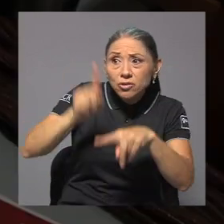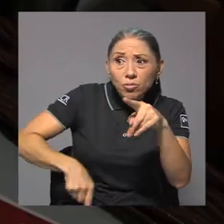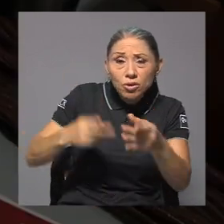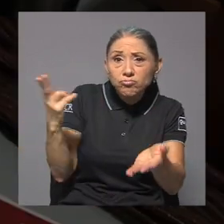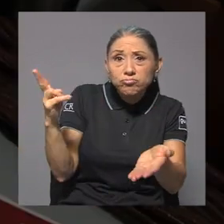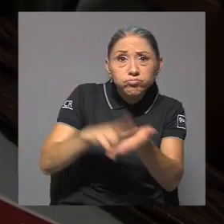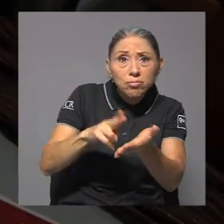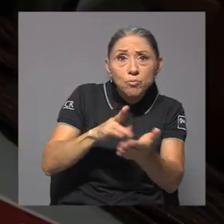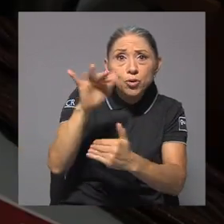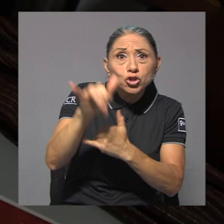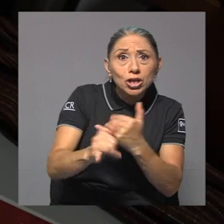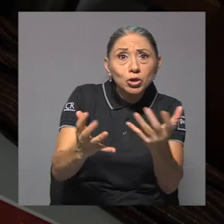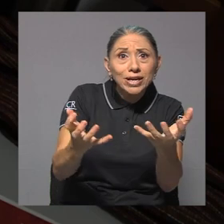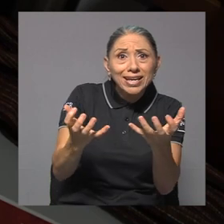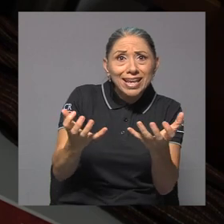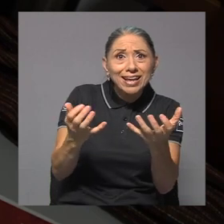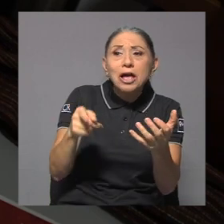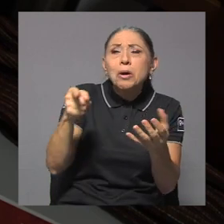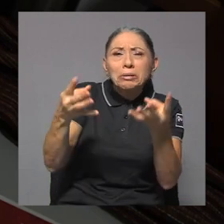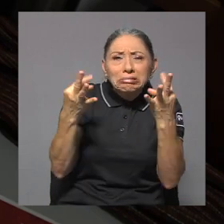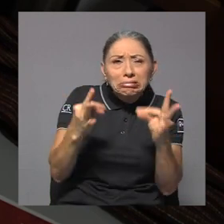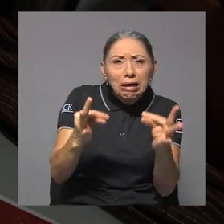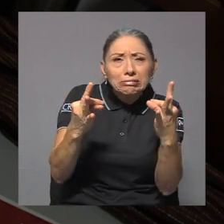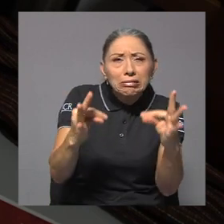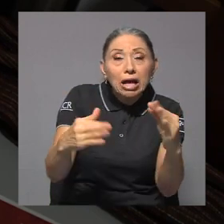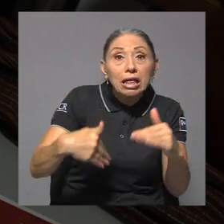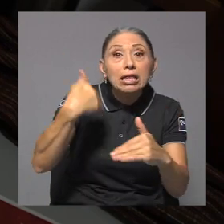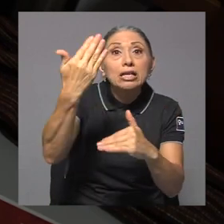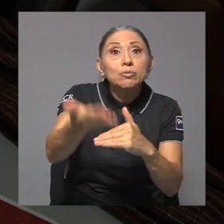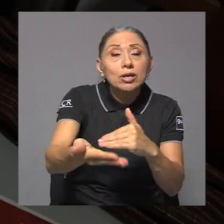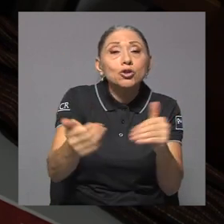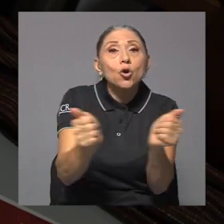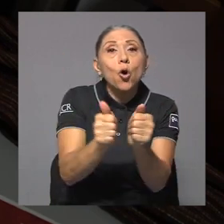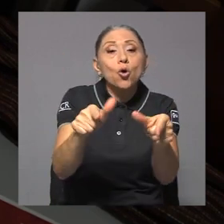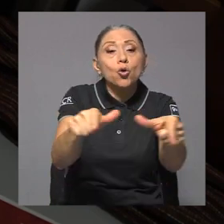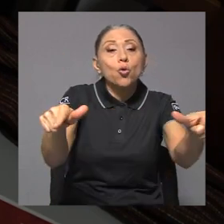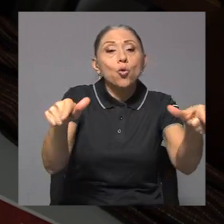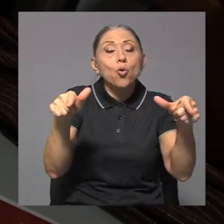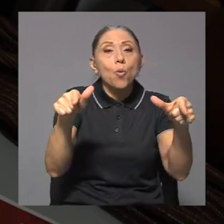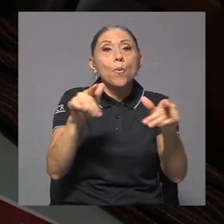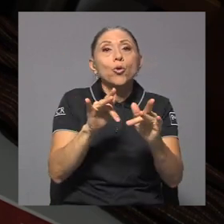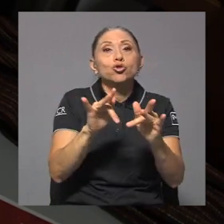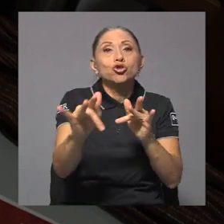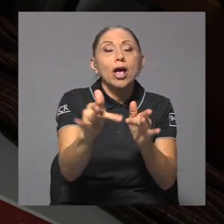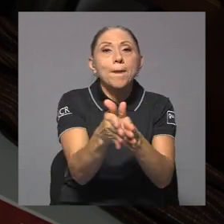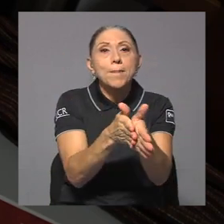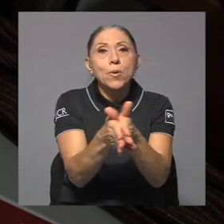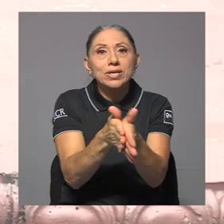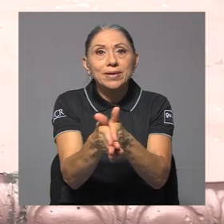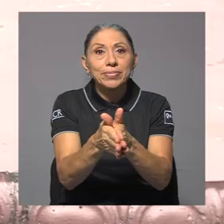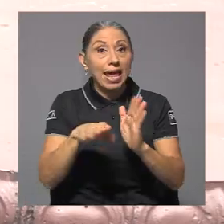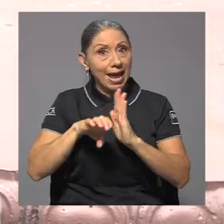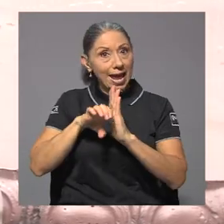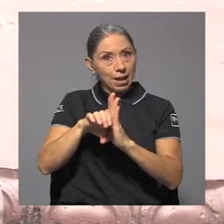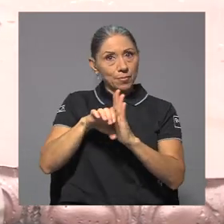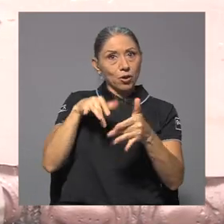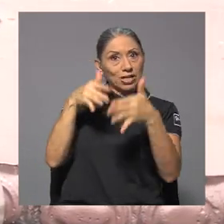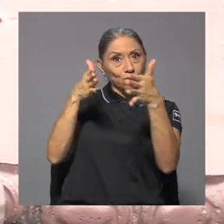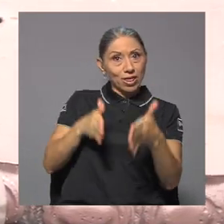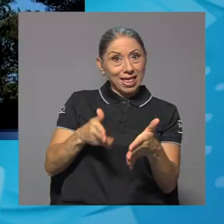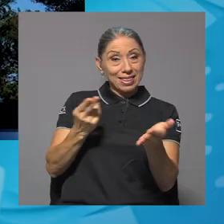encontraron espacio en un proyecto deseado puedan intentarlo mediante cupos de aprovechamiento. Si un estudiante